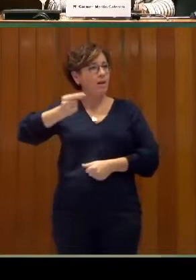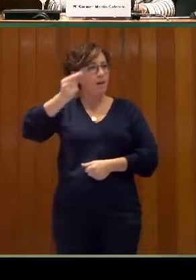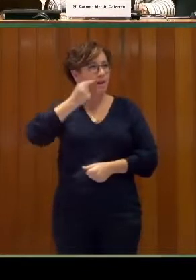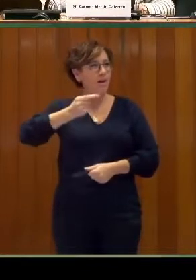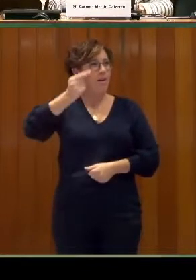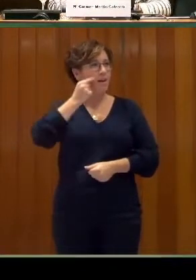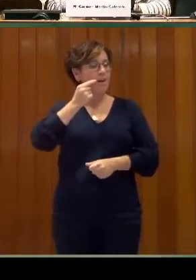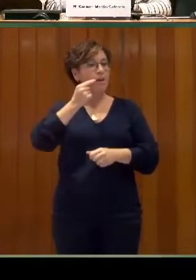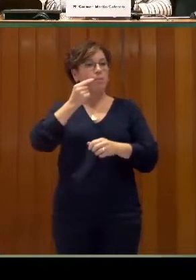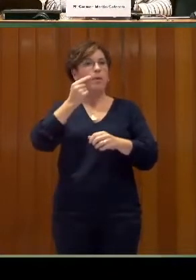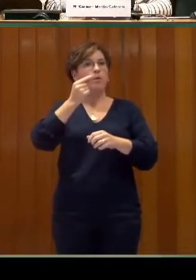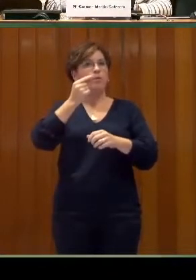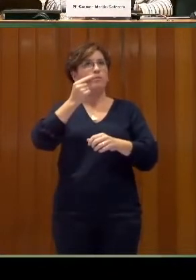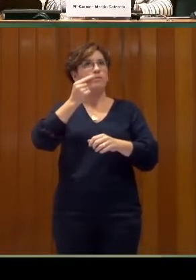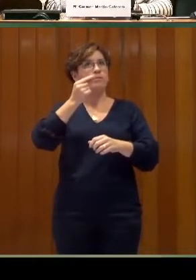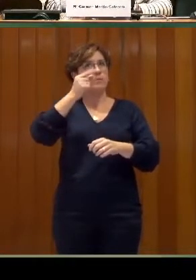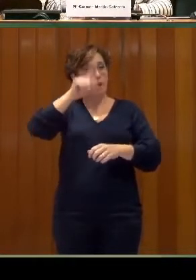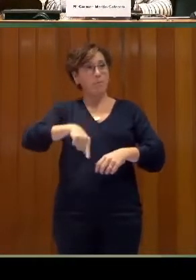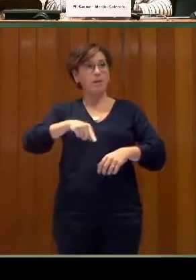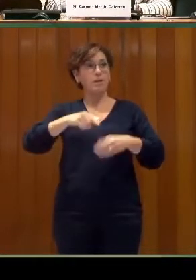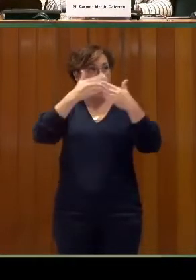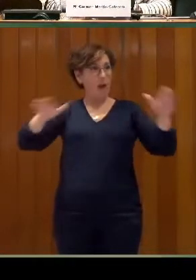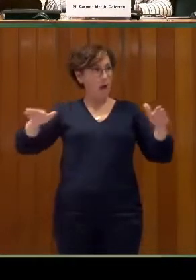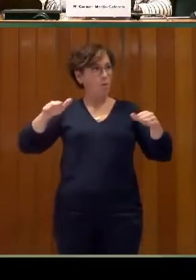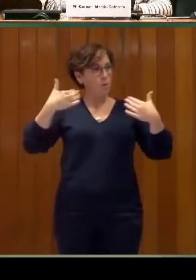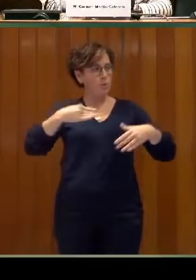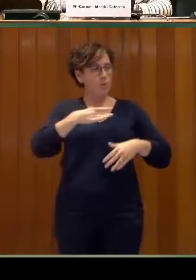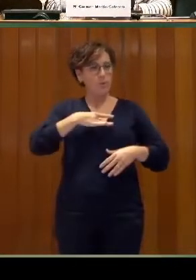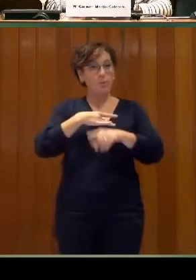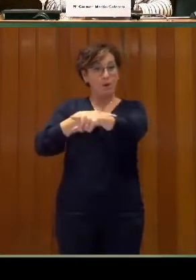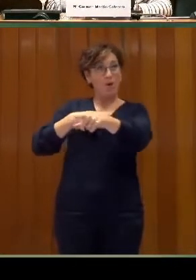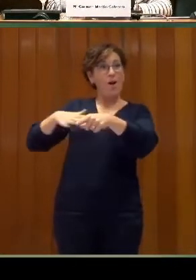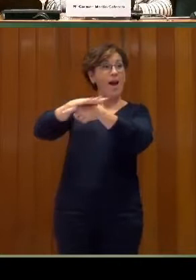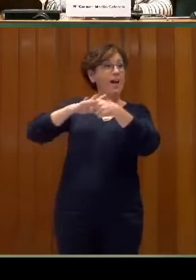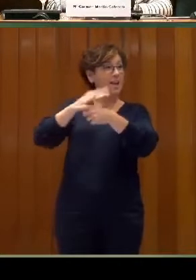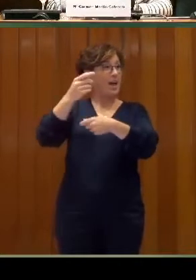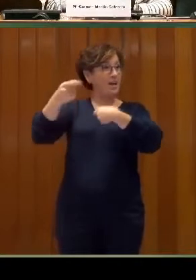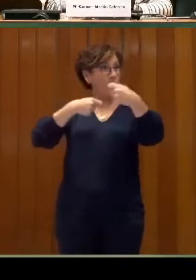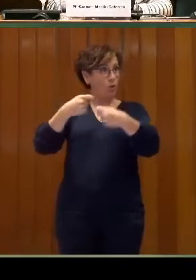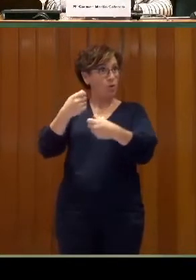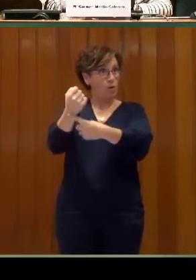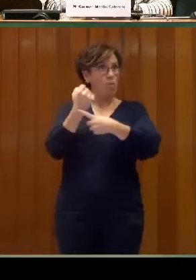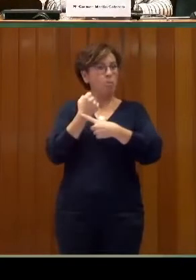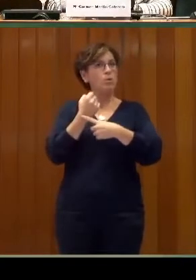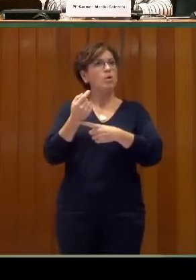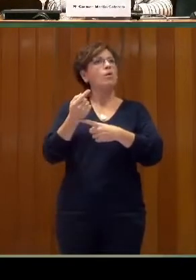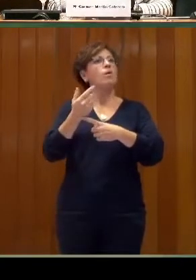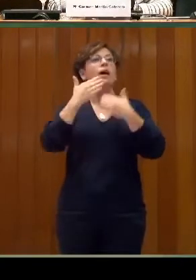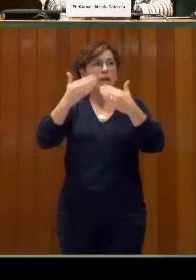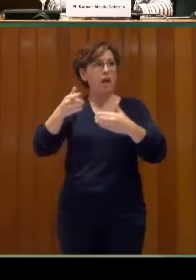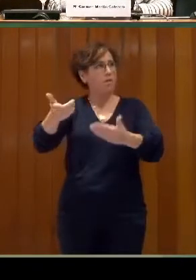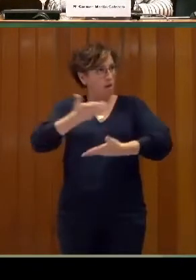apoyo, como os digo, desde este área de negocio con la que iniciamos la andadura, y a partir de ahí empezamos a hacer